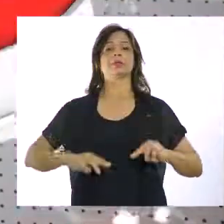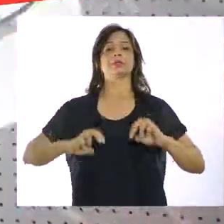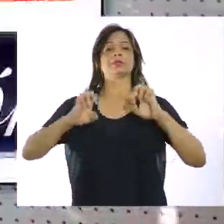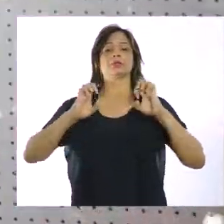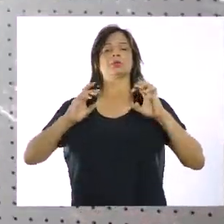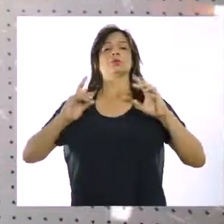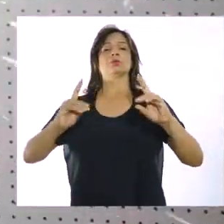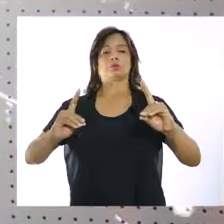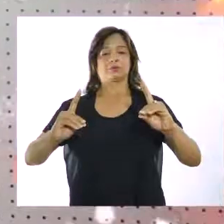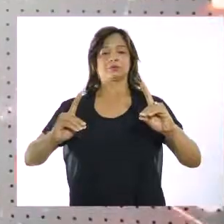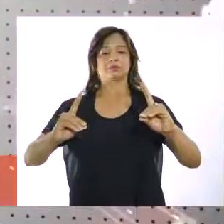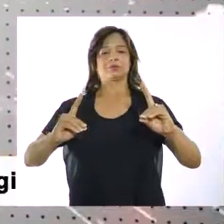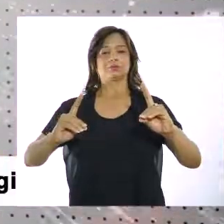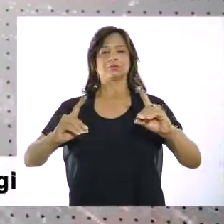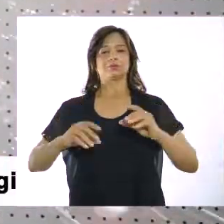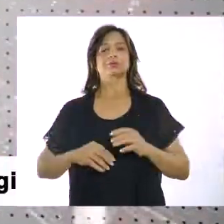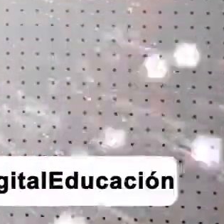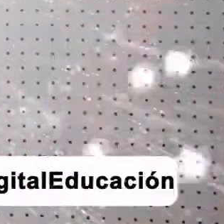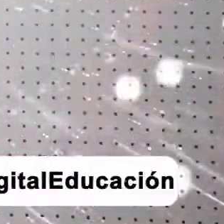Ministerio de Educación